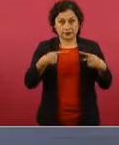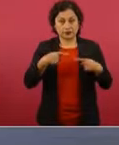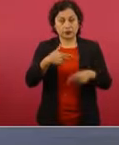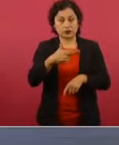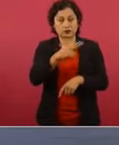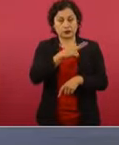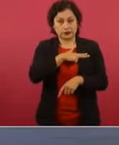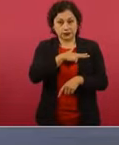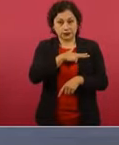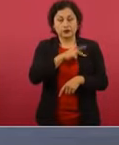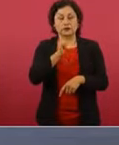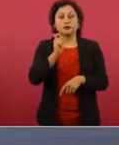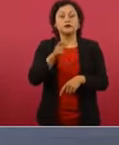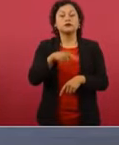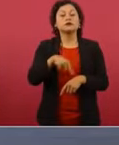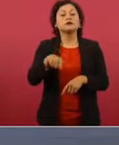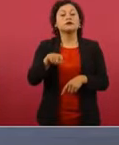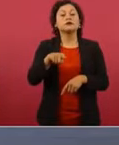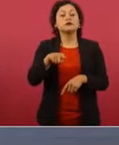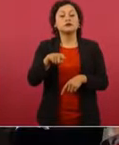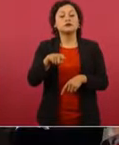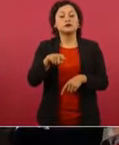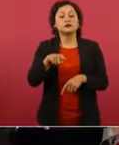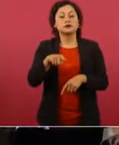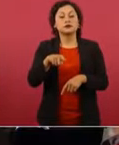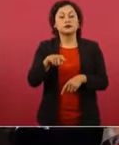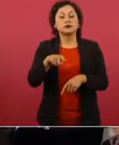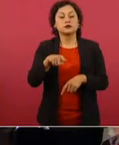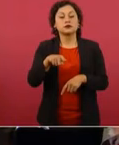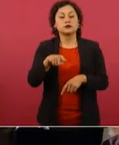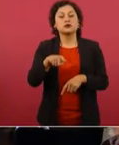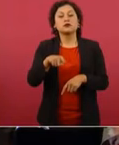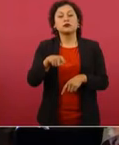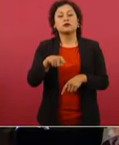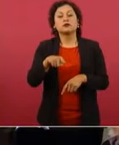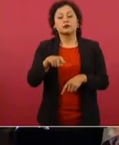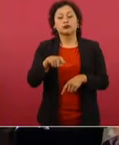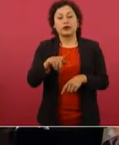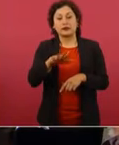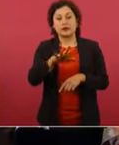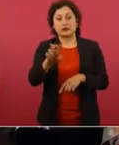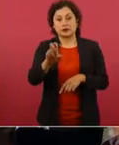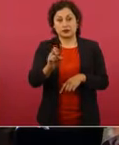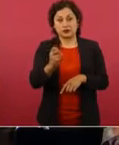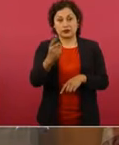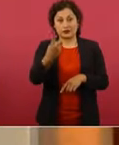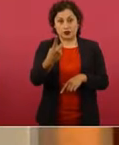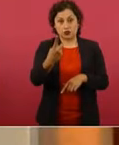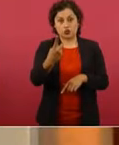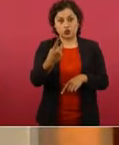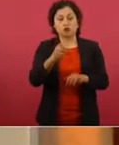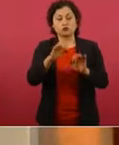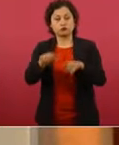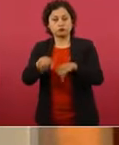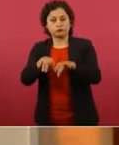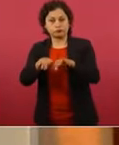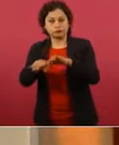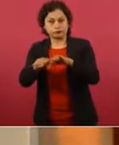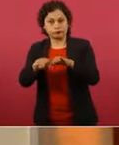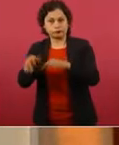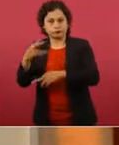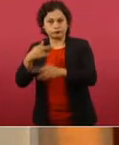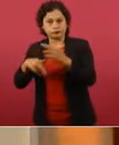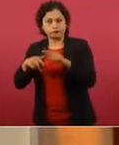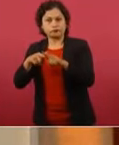reintegrar en el 18, 12, 18, 531. Y en el 18, 24, de esta